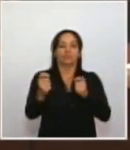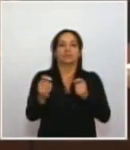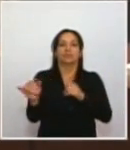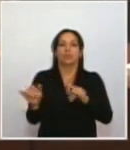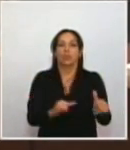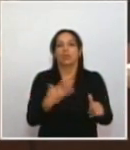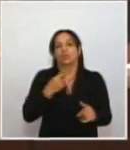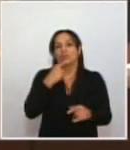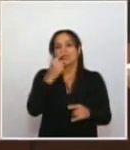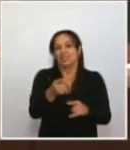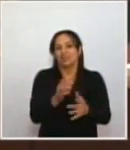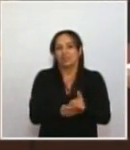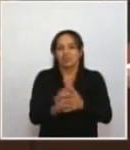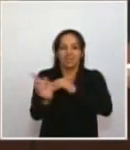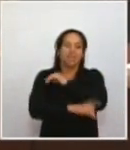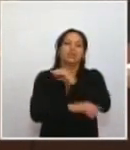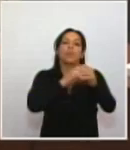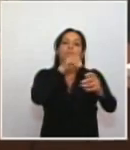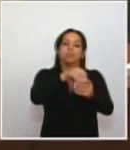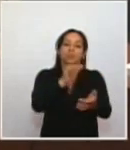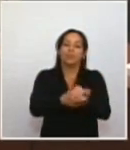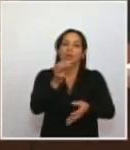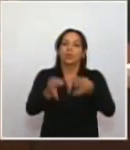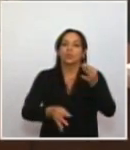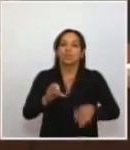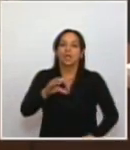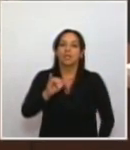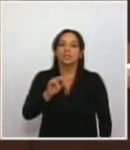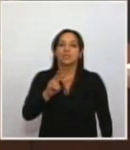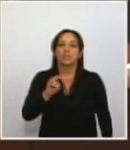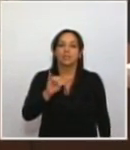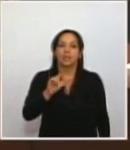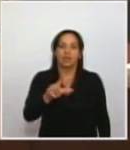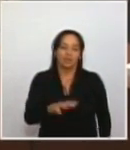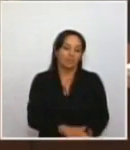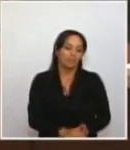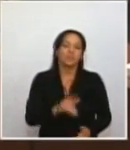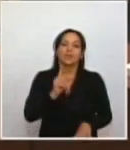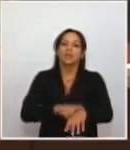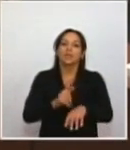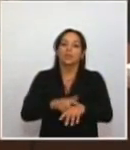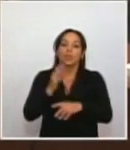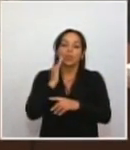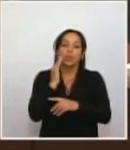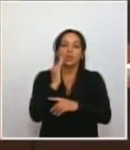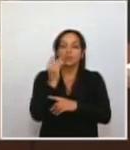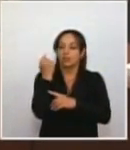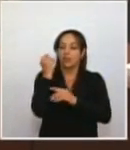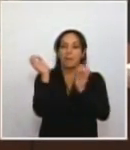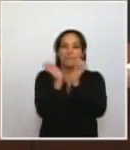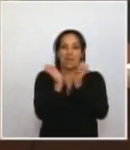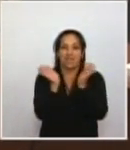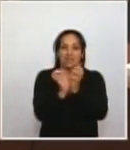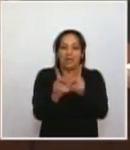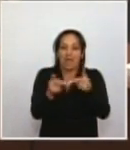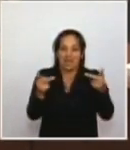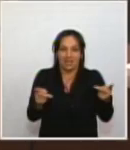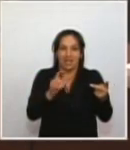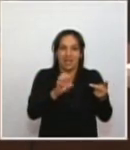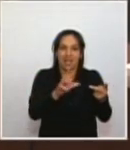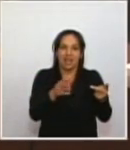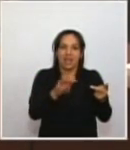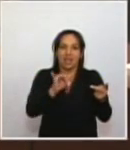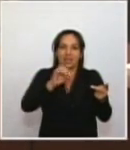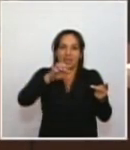coloquialmente se dice, por la justicia civil. El tiempo, en el mes de mayo, sacaba un titular que